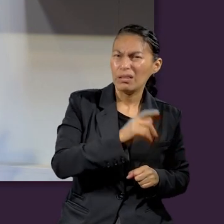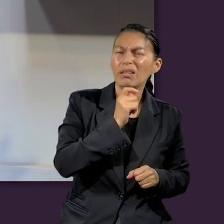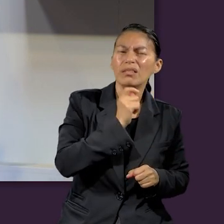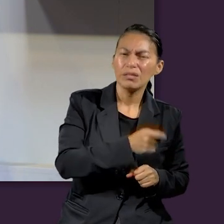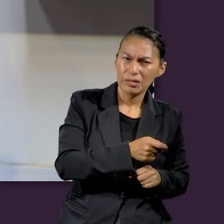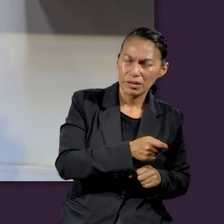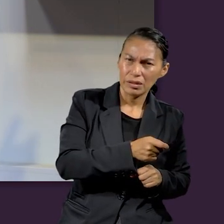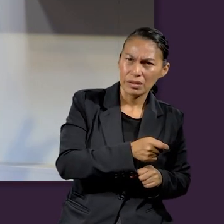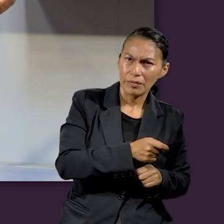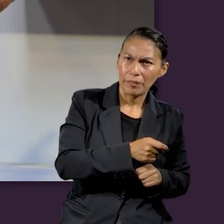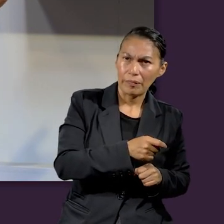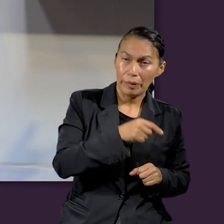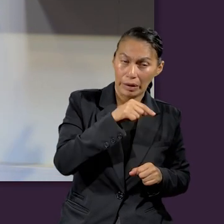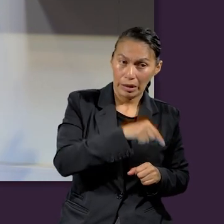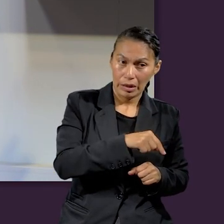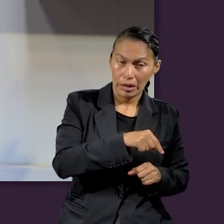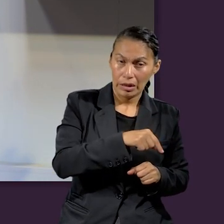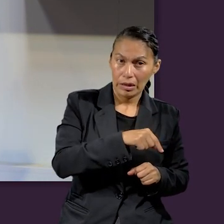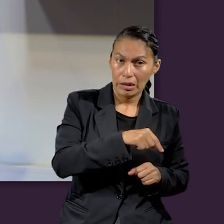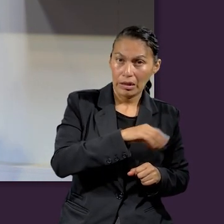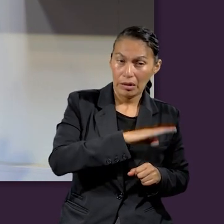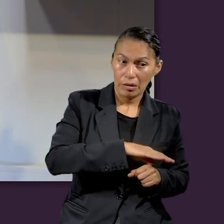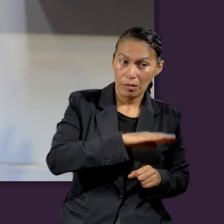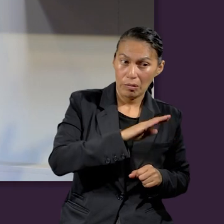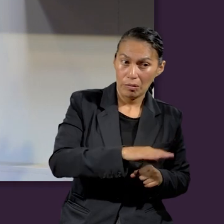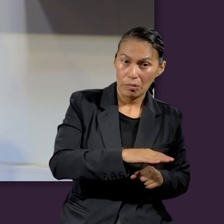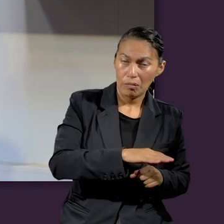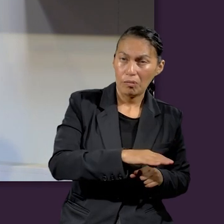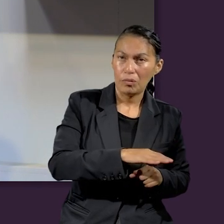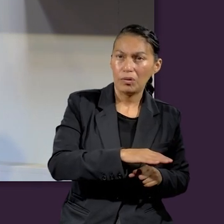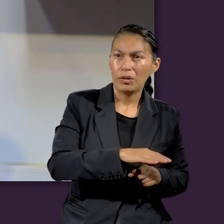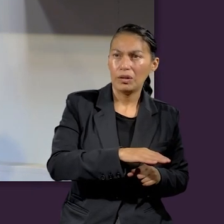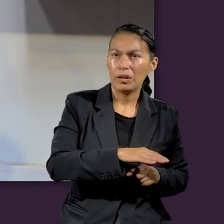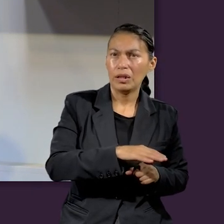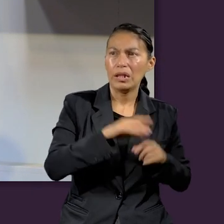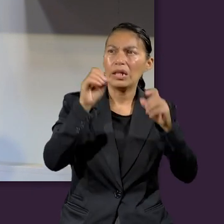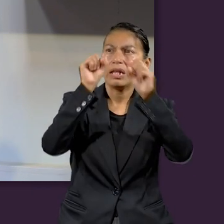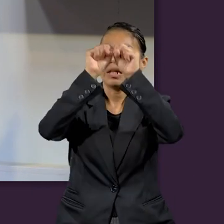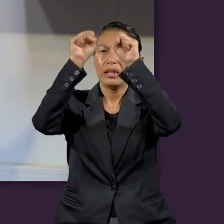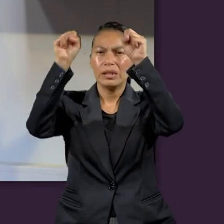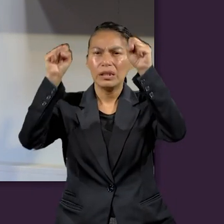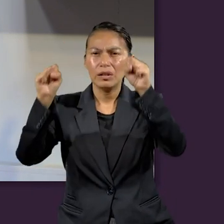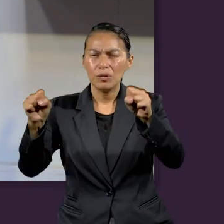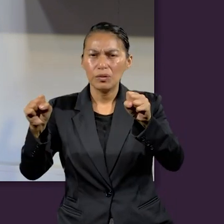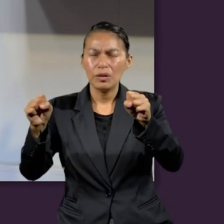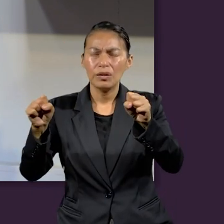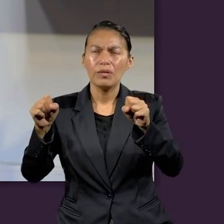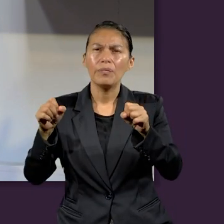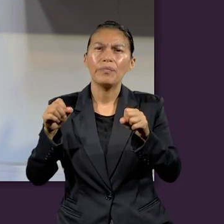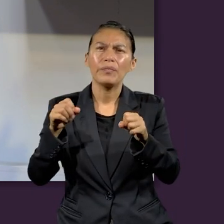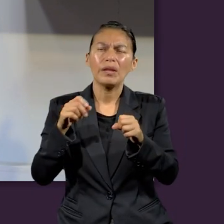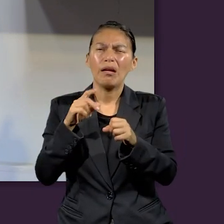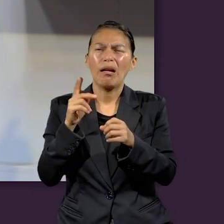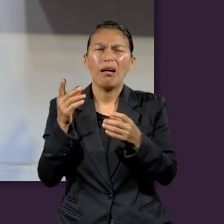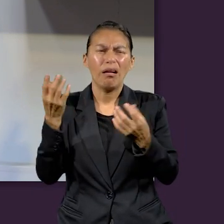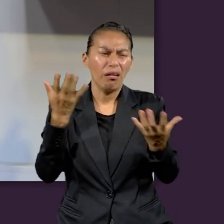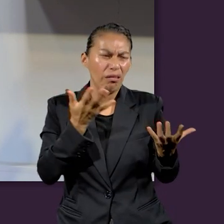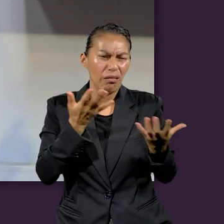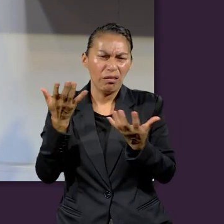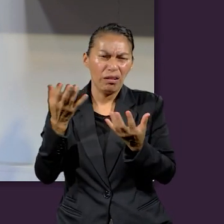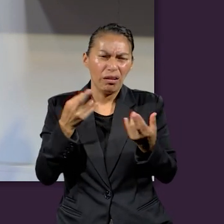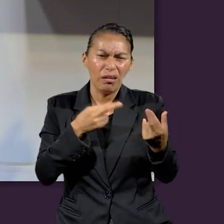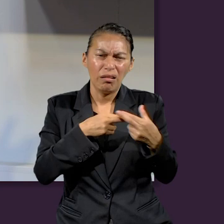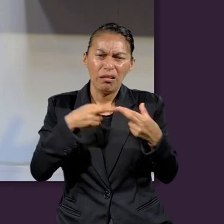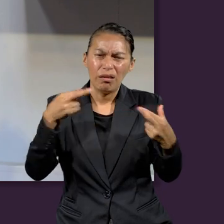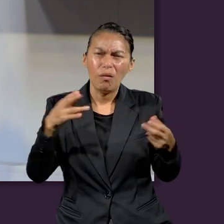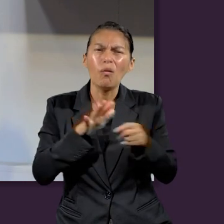el hecho de que el Mesías sería cortado y el término de los rituales del santuario? Y la siguiente pregunta, ¿existe alguna referencia en